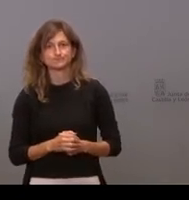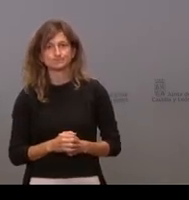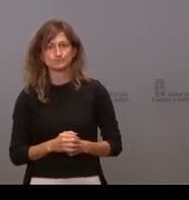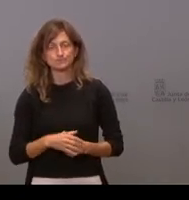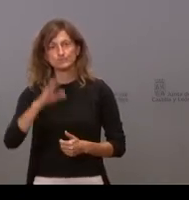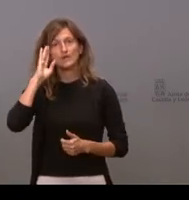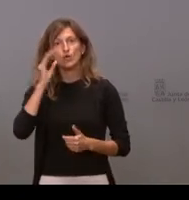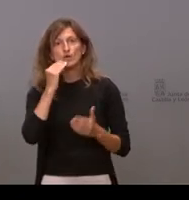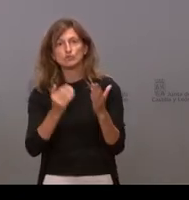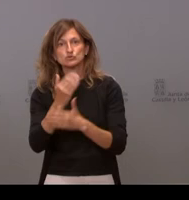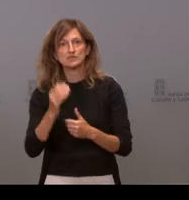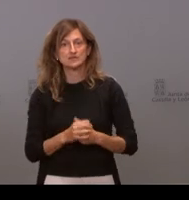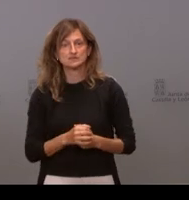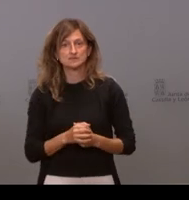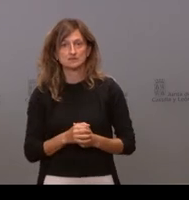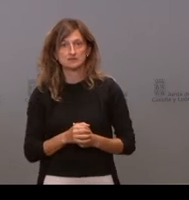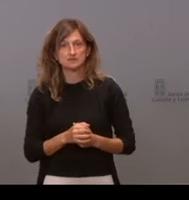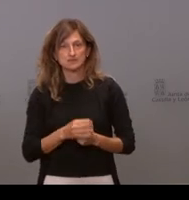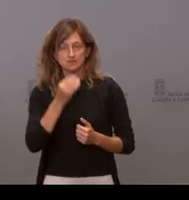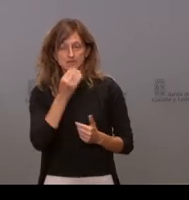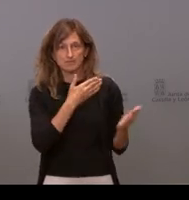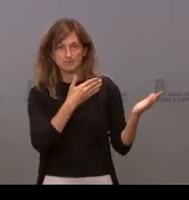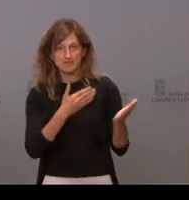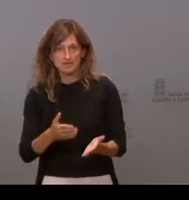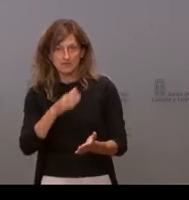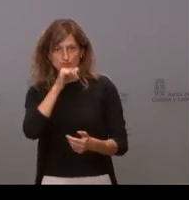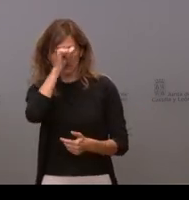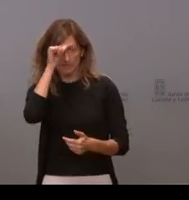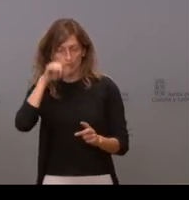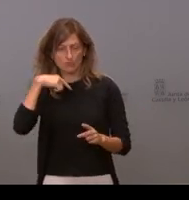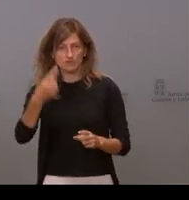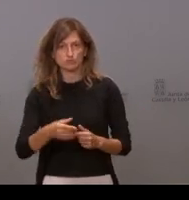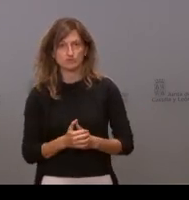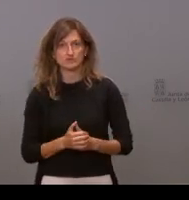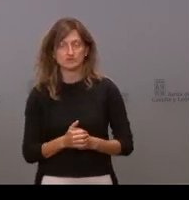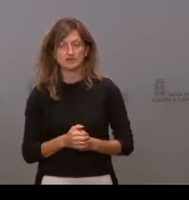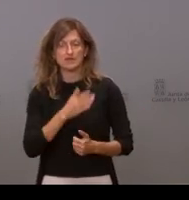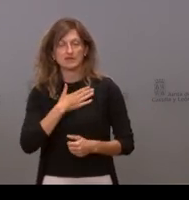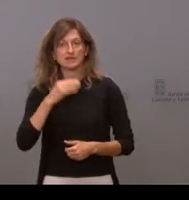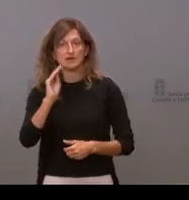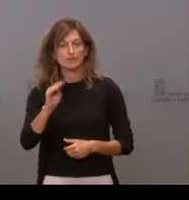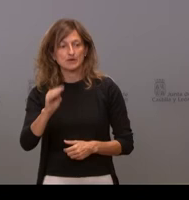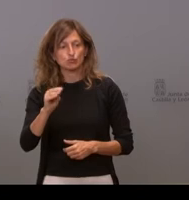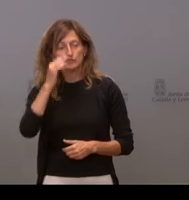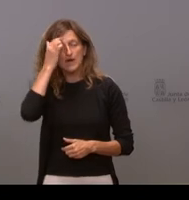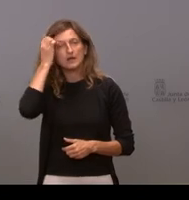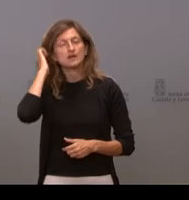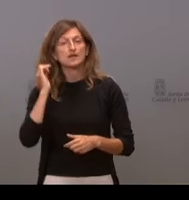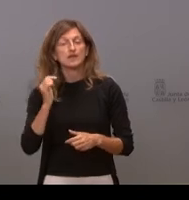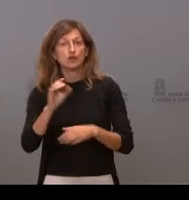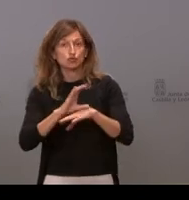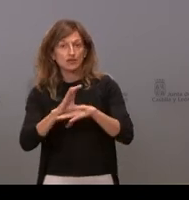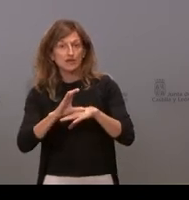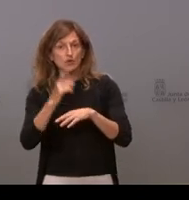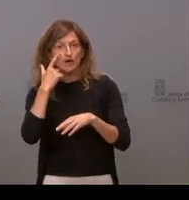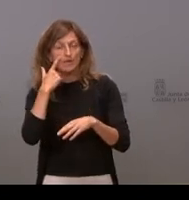hola muy buenas y bienvenidos después de este parón del verano yo quería preguntarle a Suárez Quiñones si hay alguna novedad